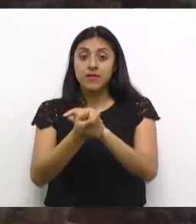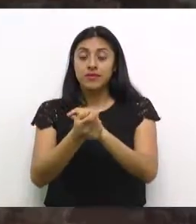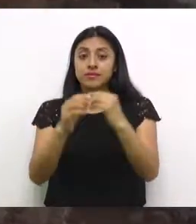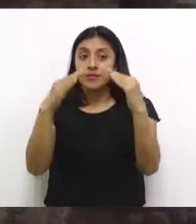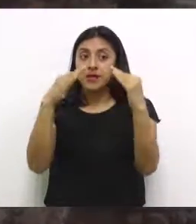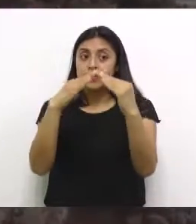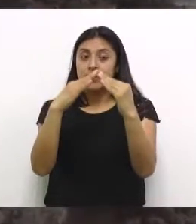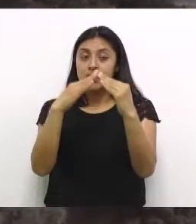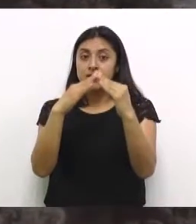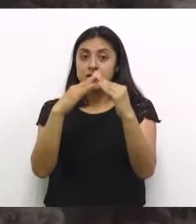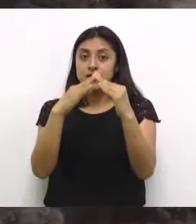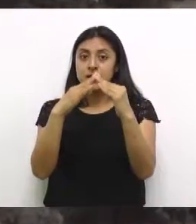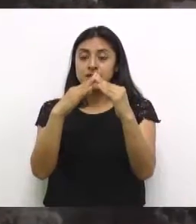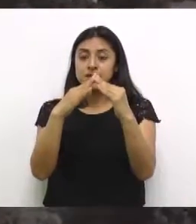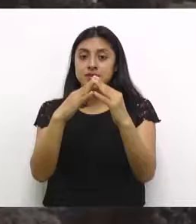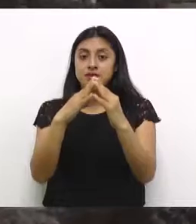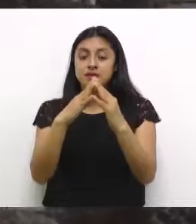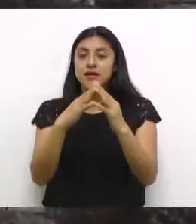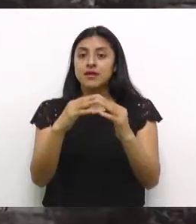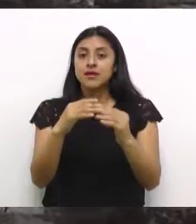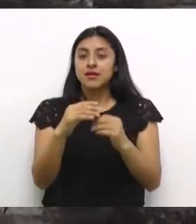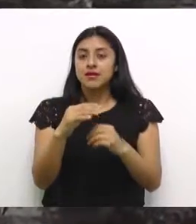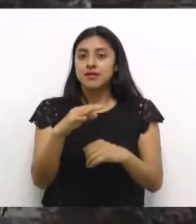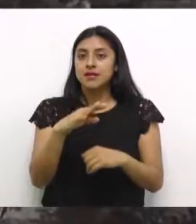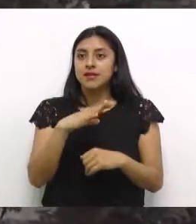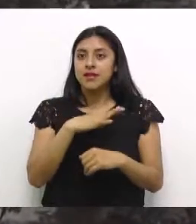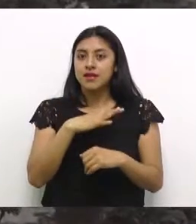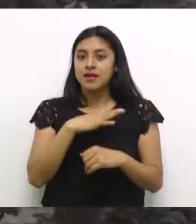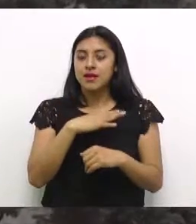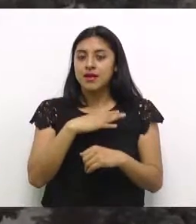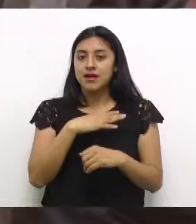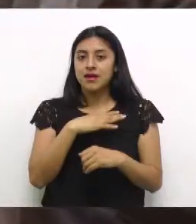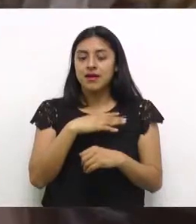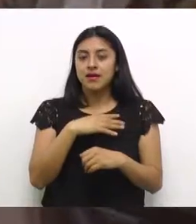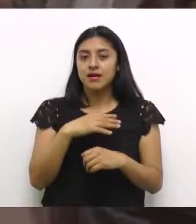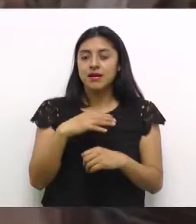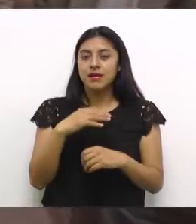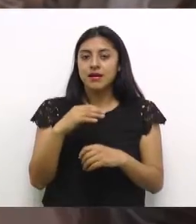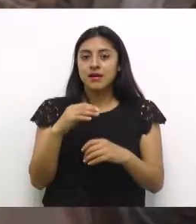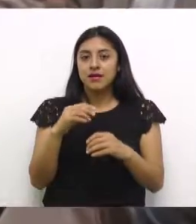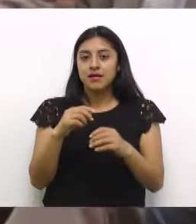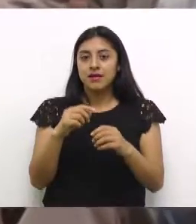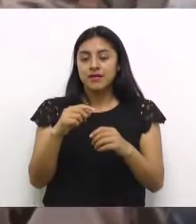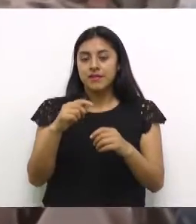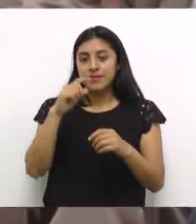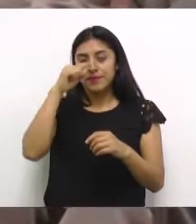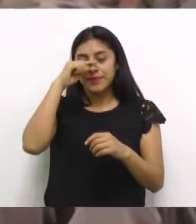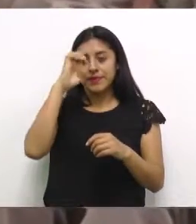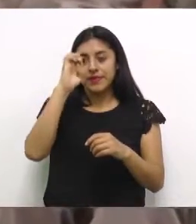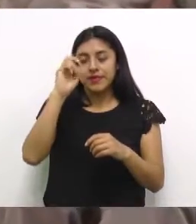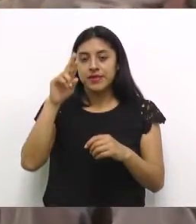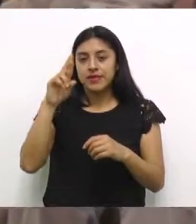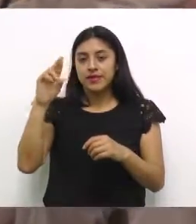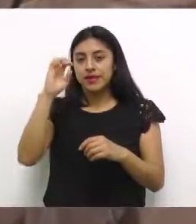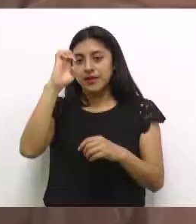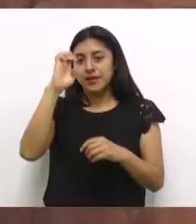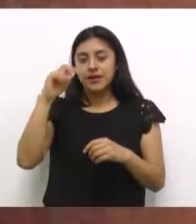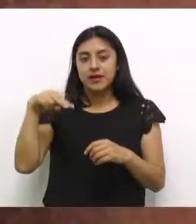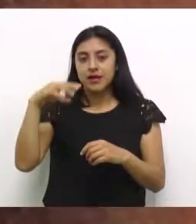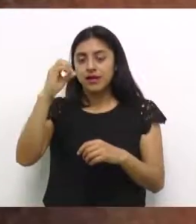edificios y viviendas. Y fue ahí donde precisamente se enmarcó la labor de un guatemalteco que dejó huella con su labor e ideas.